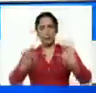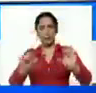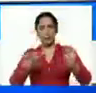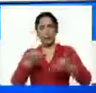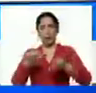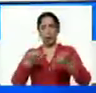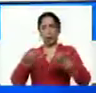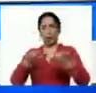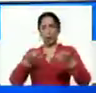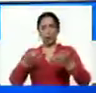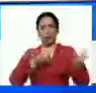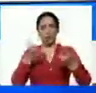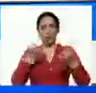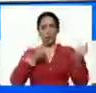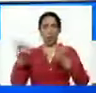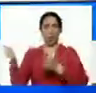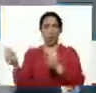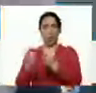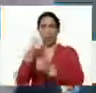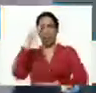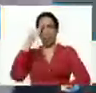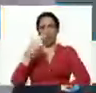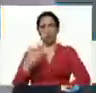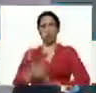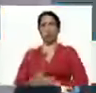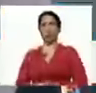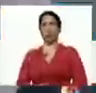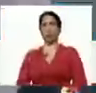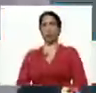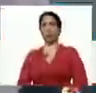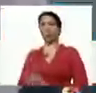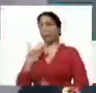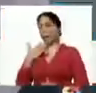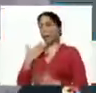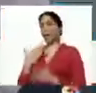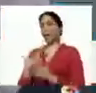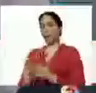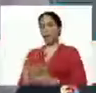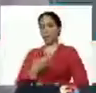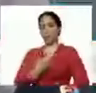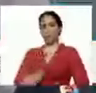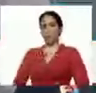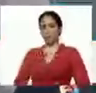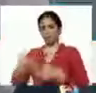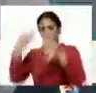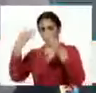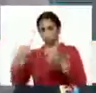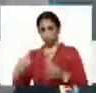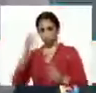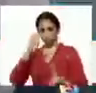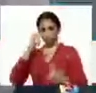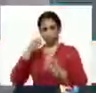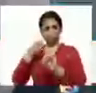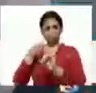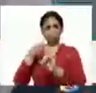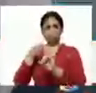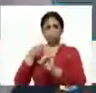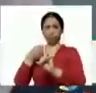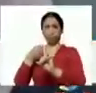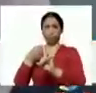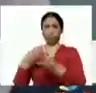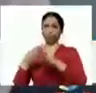control y distribución con la milicia por favor bueno muchas gracias mi comandante en jefe bueno realmente en el marco de todo este